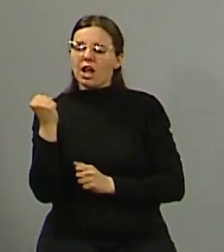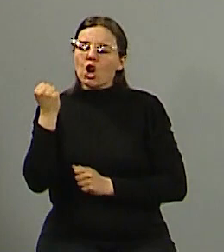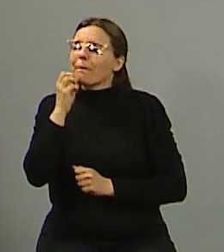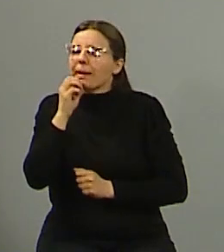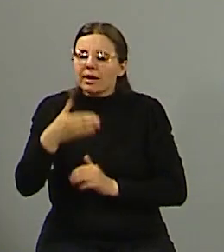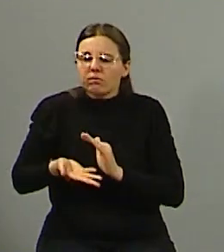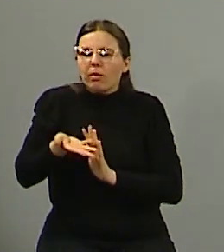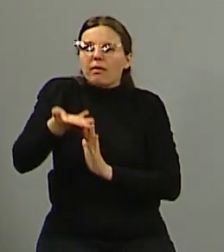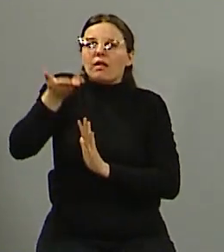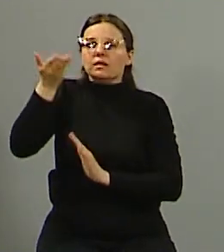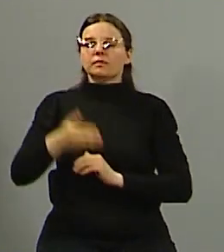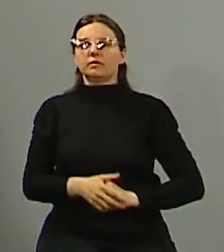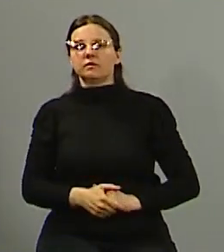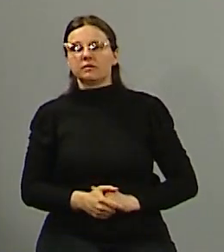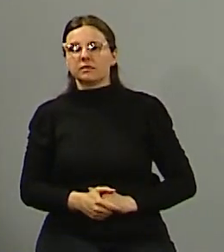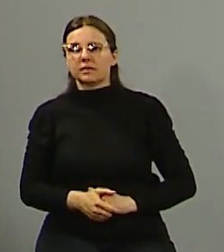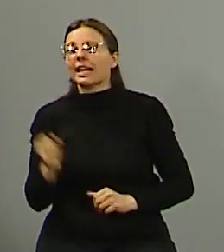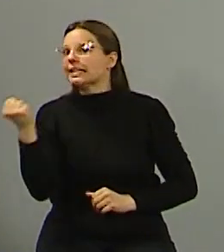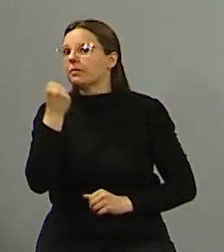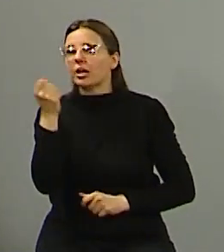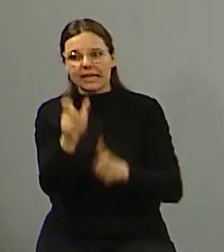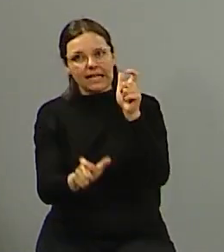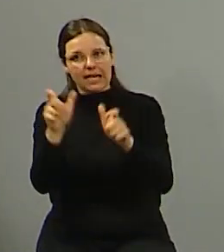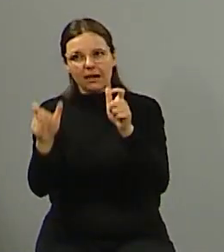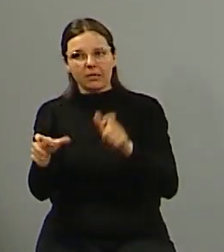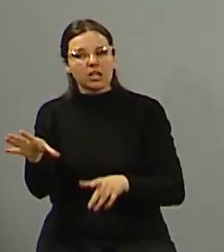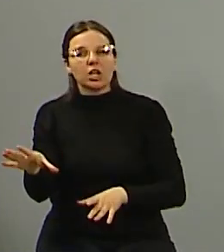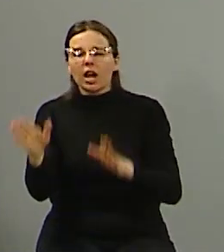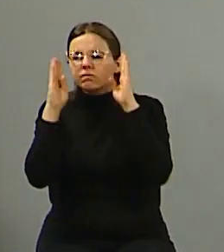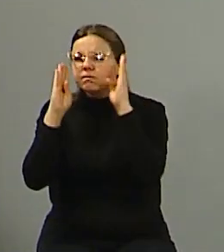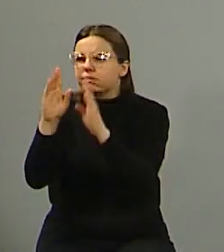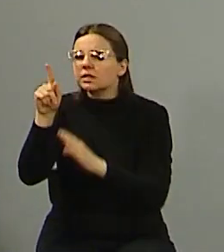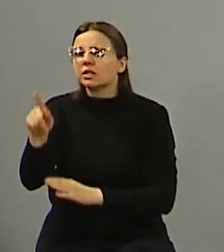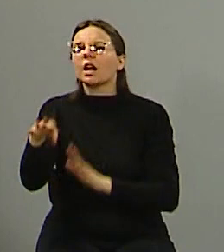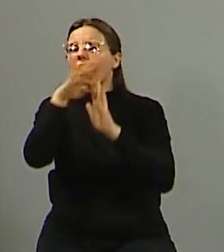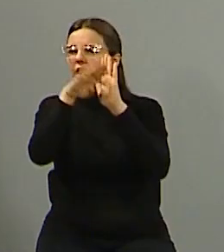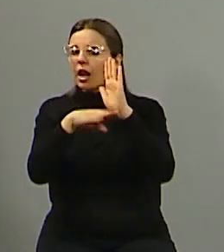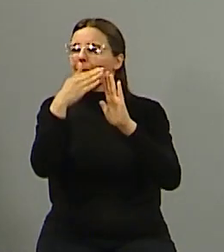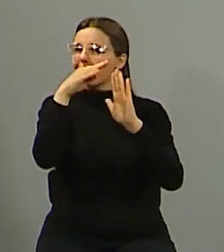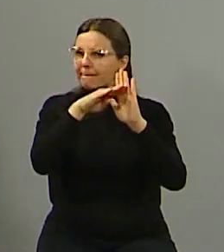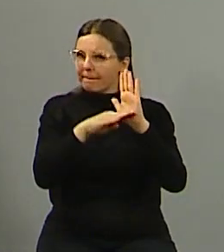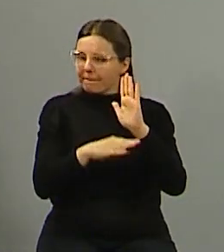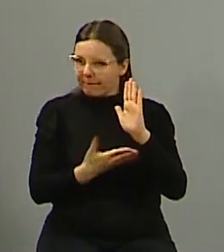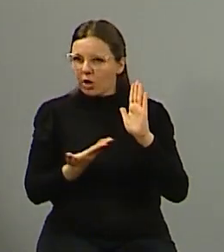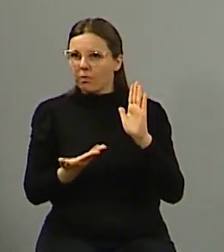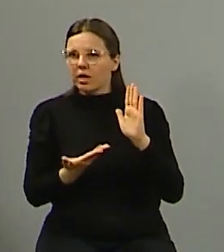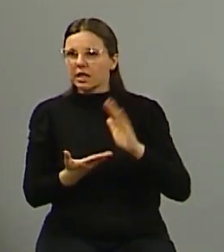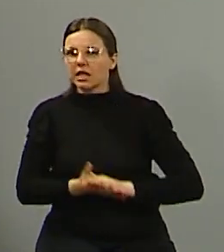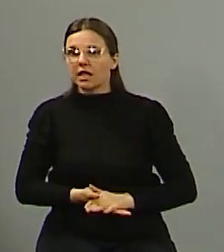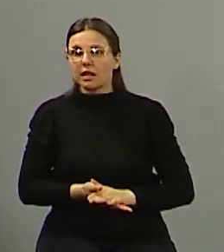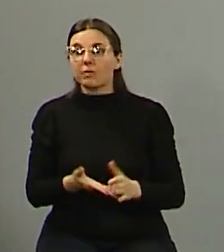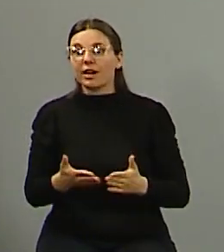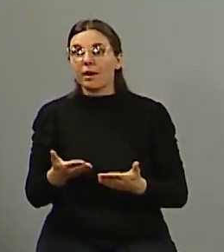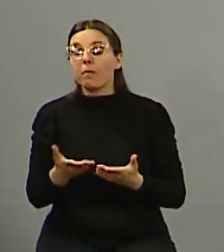duda es importante que la gente los escuche a ustedes que escuchen sus propuestas pensando en que sin duda pueden ser los